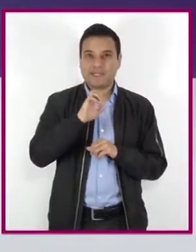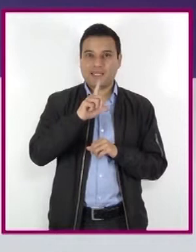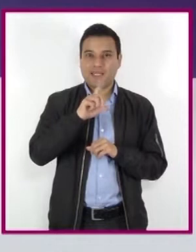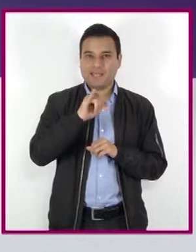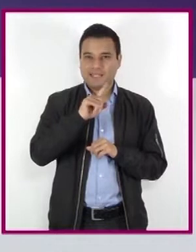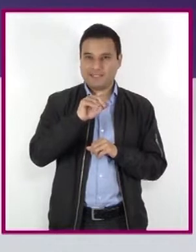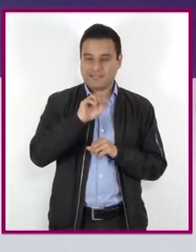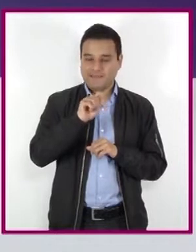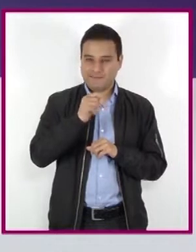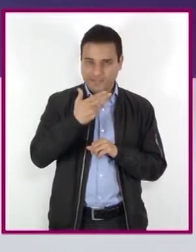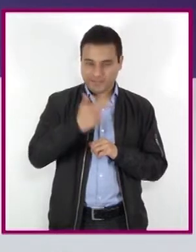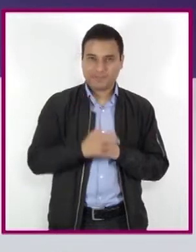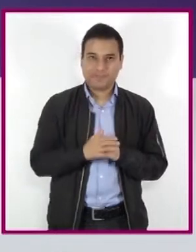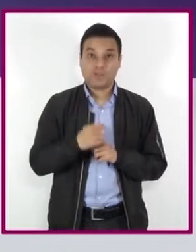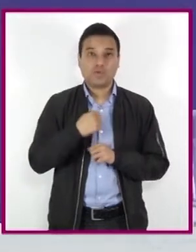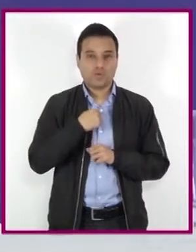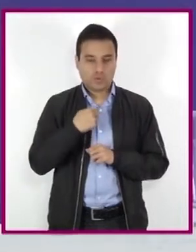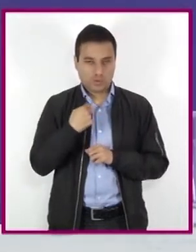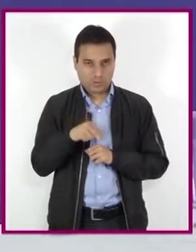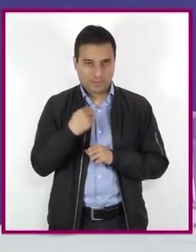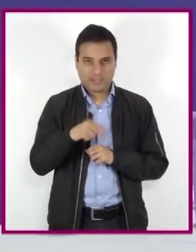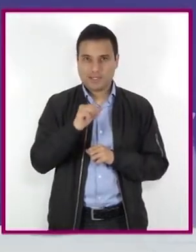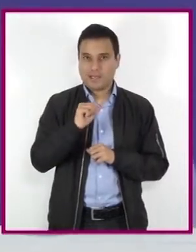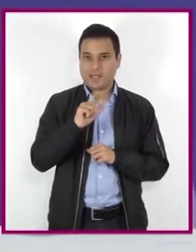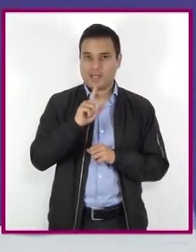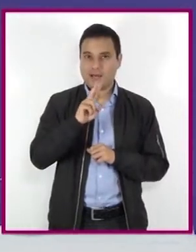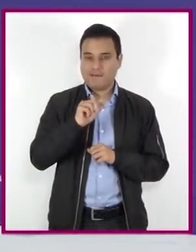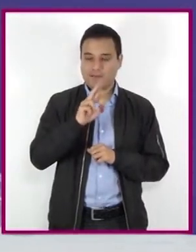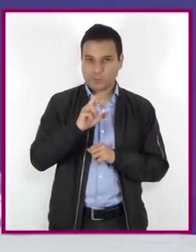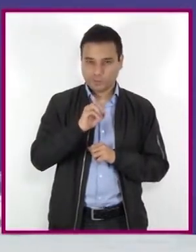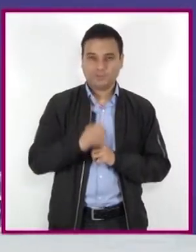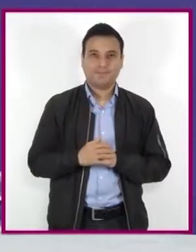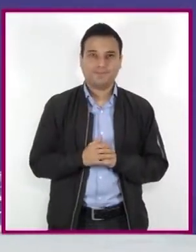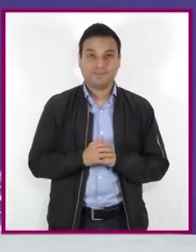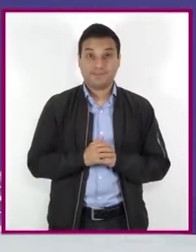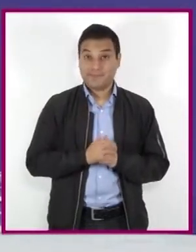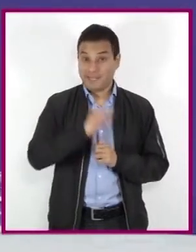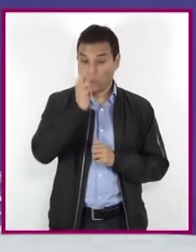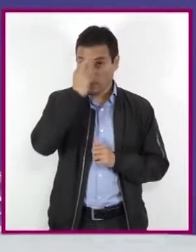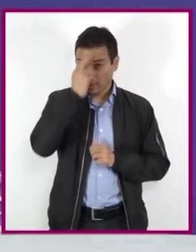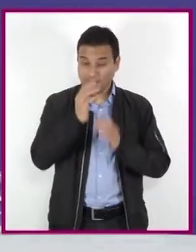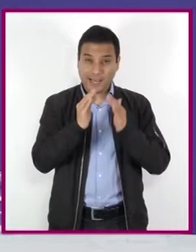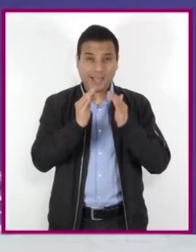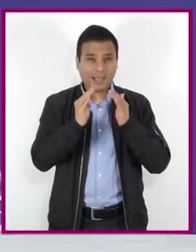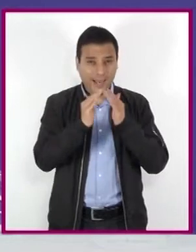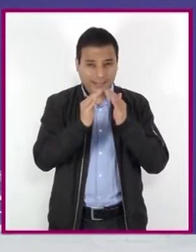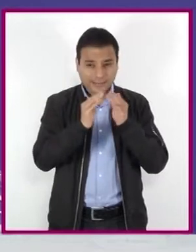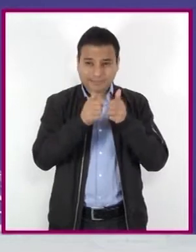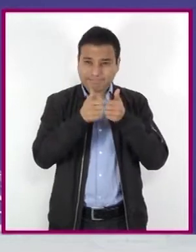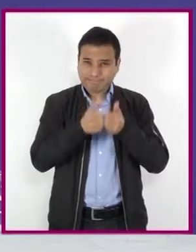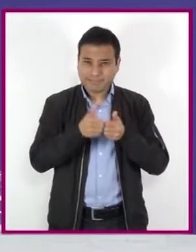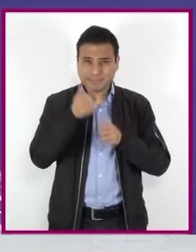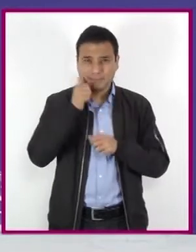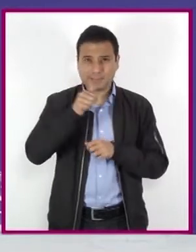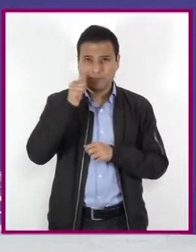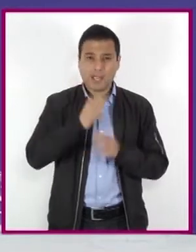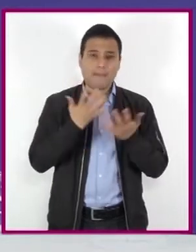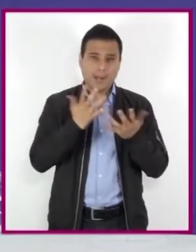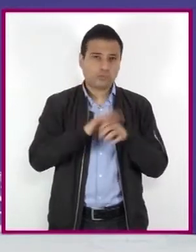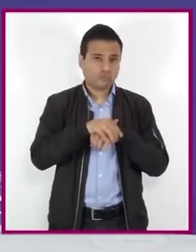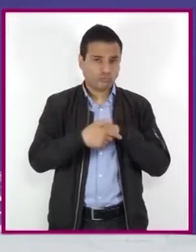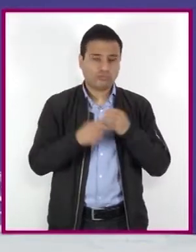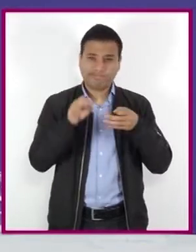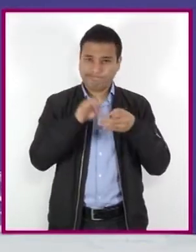y el mío Álvaro Fernando Calderón Calderón. Recuerden, quédense en casa en medida de lo posible y lávense las manos